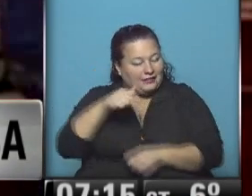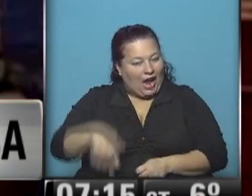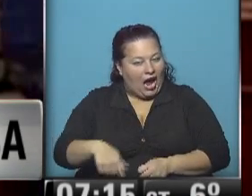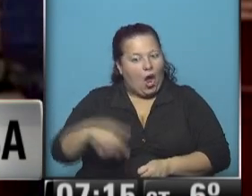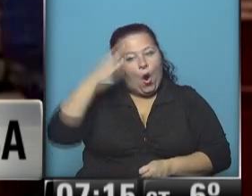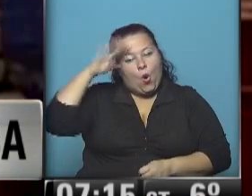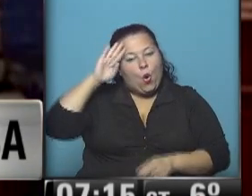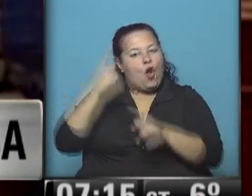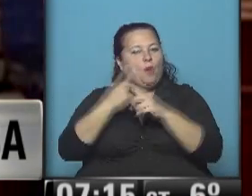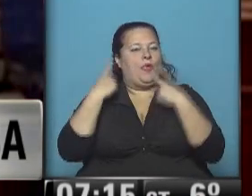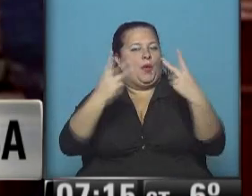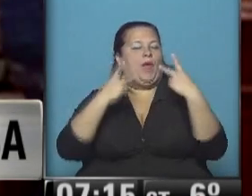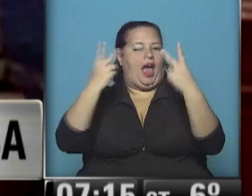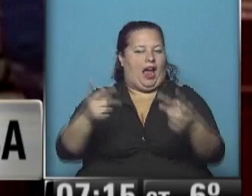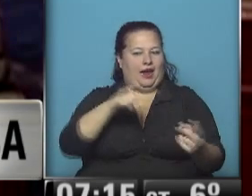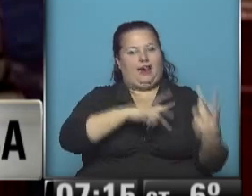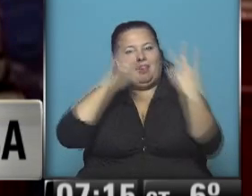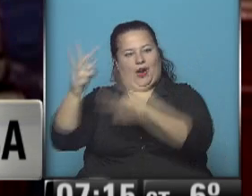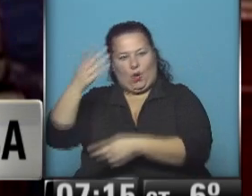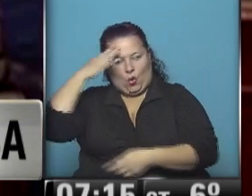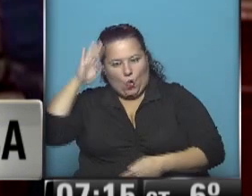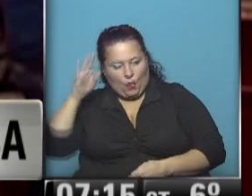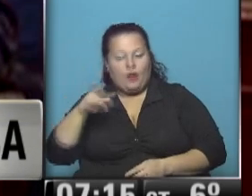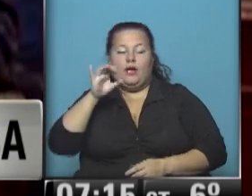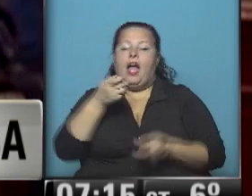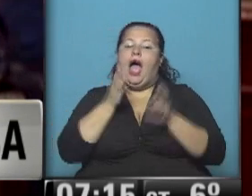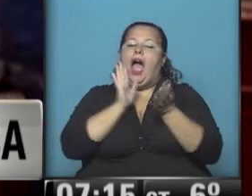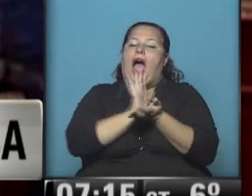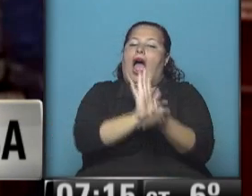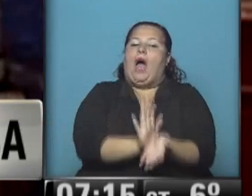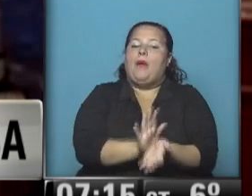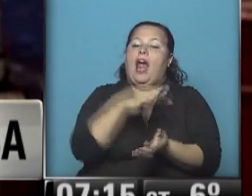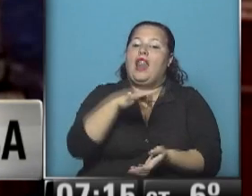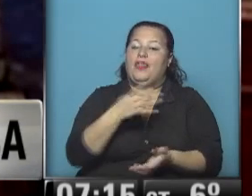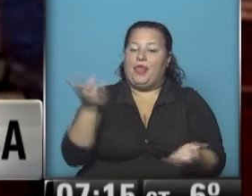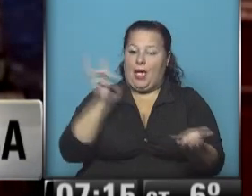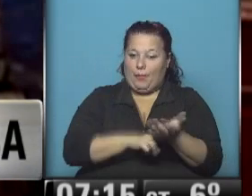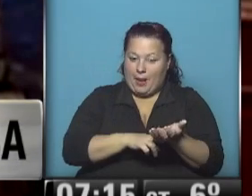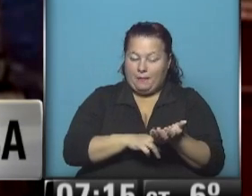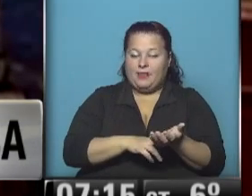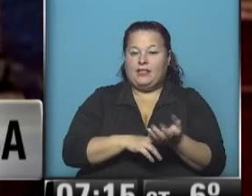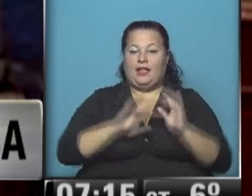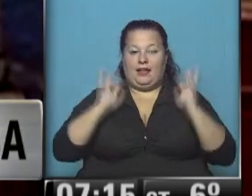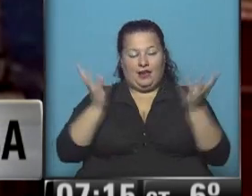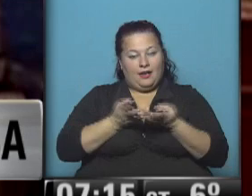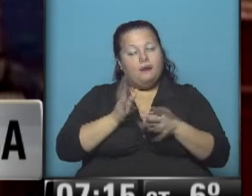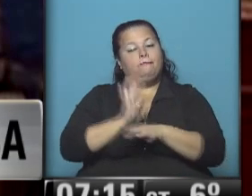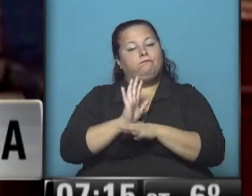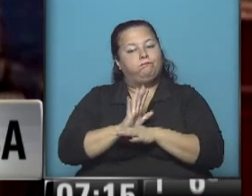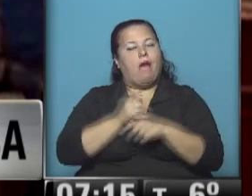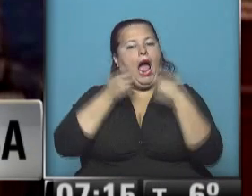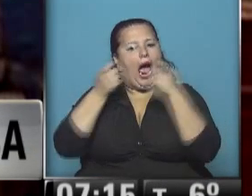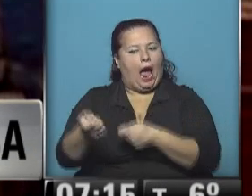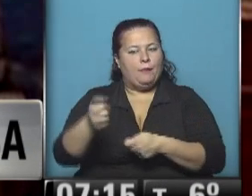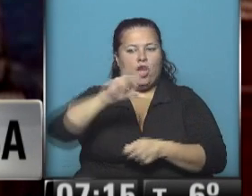viajar libremente si quieren a Cuba. ¿Vos sabés que el aval que deberá ser ratificado en el recinto podría hablar de un eventual apoyo